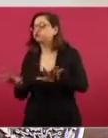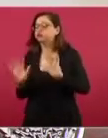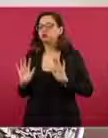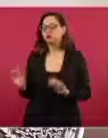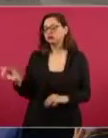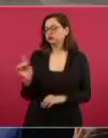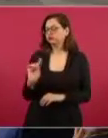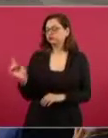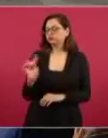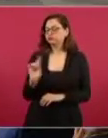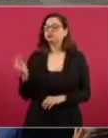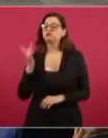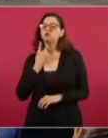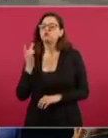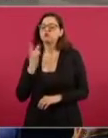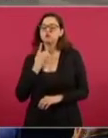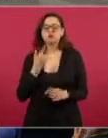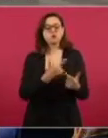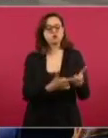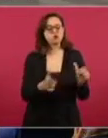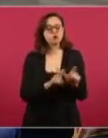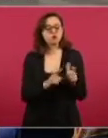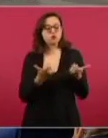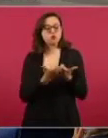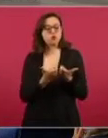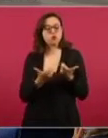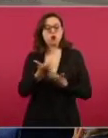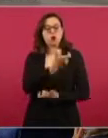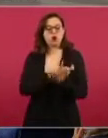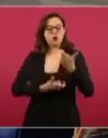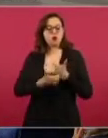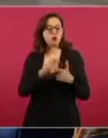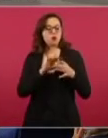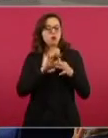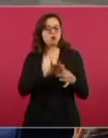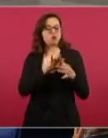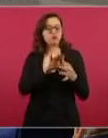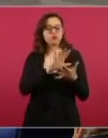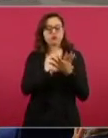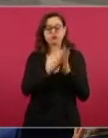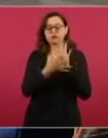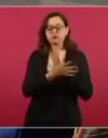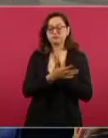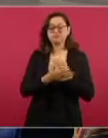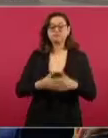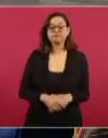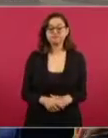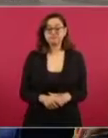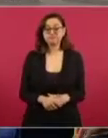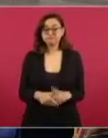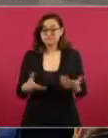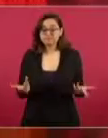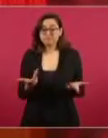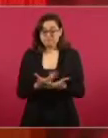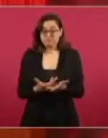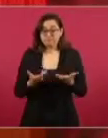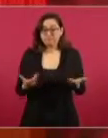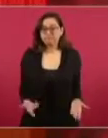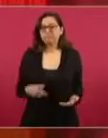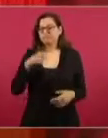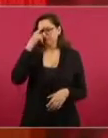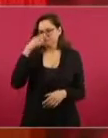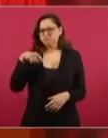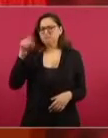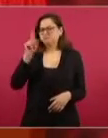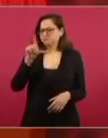Ellos están aliados al poder económico. Hoy se ataca a gobiernos federales y estatales como no